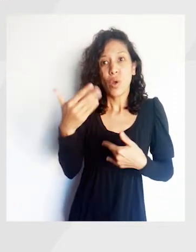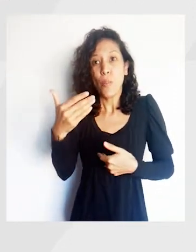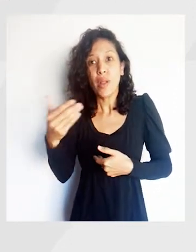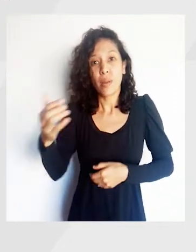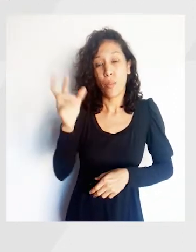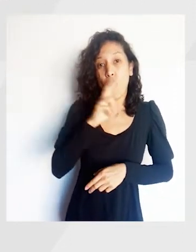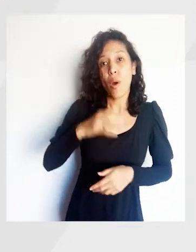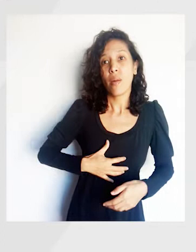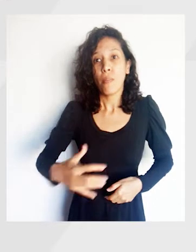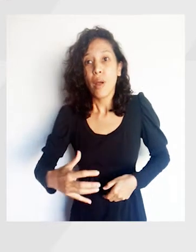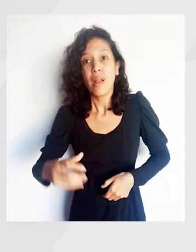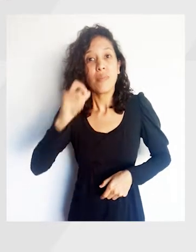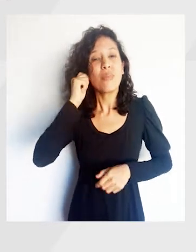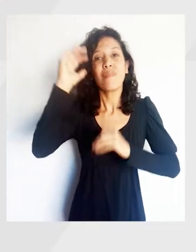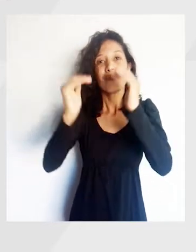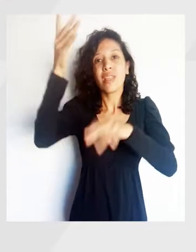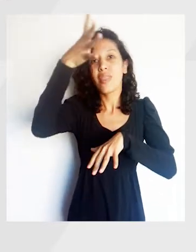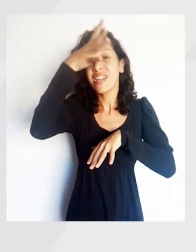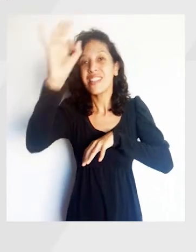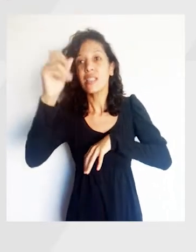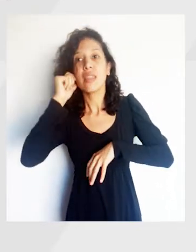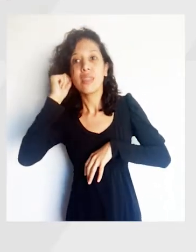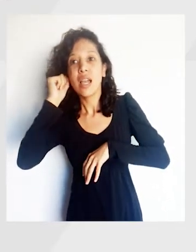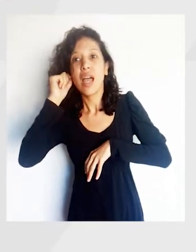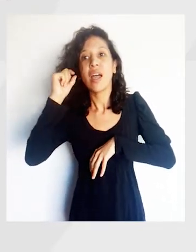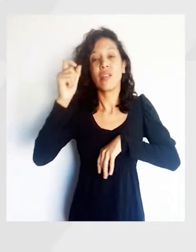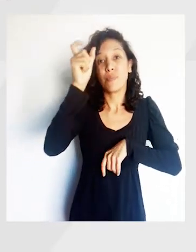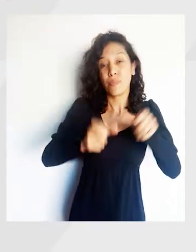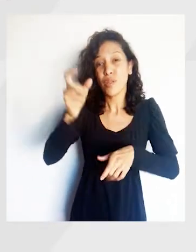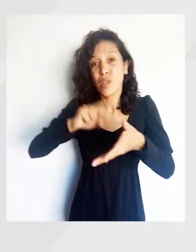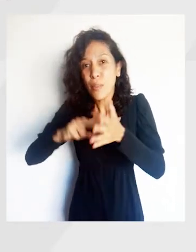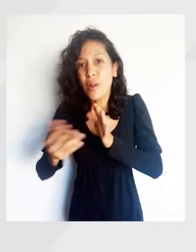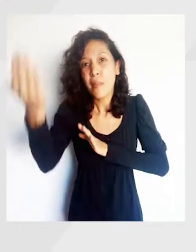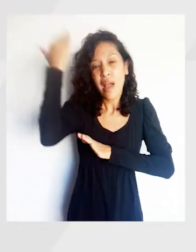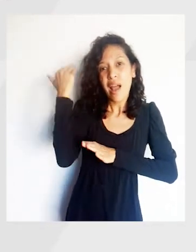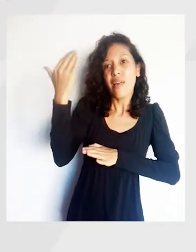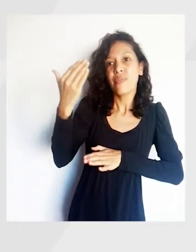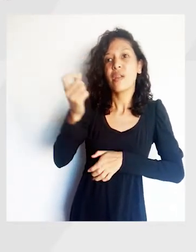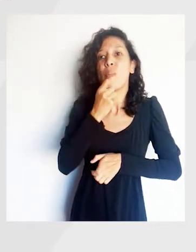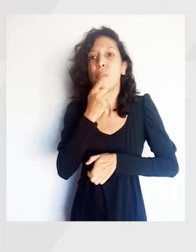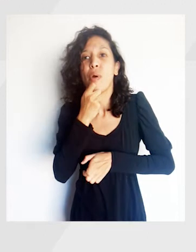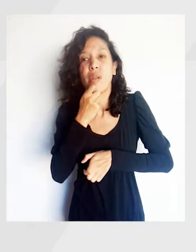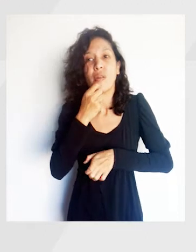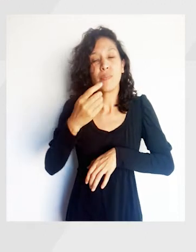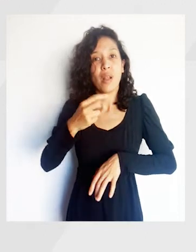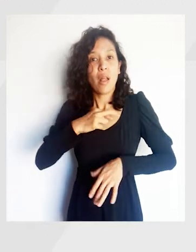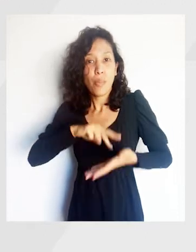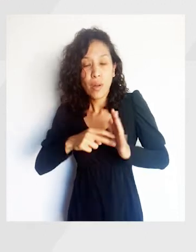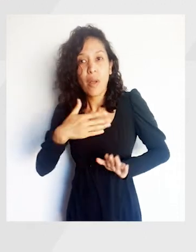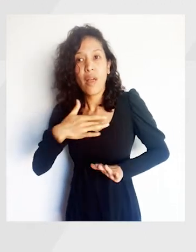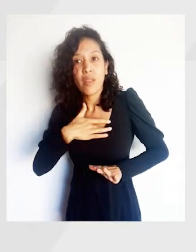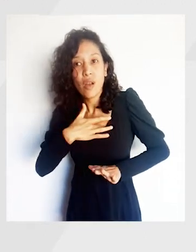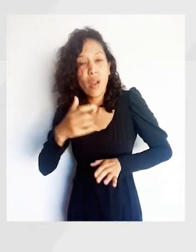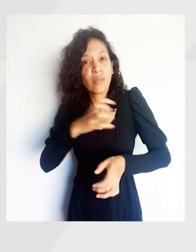vulnerables mujeres embarazadas, personas mayores de 60 años y personas con afecciones preexistentes, tales como enfermedades